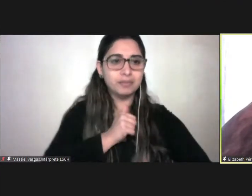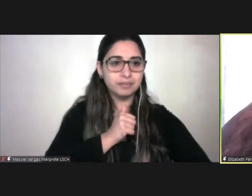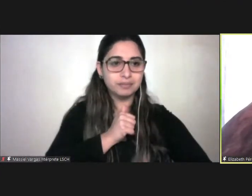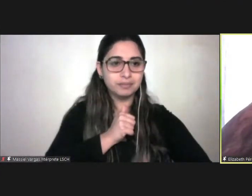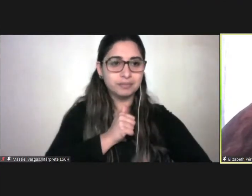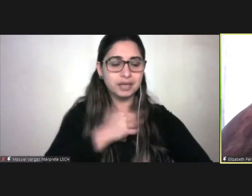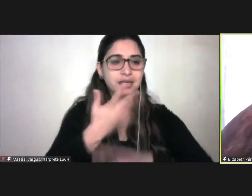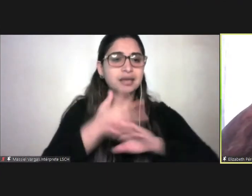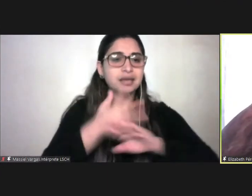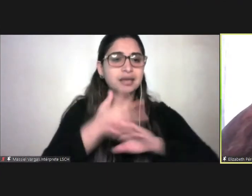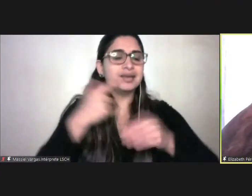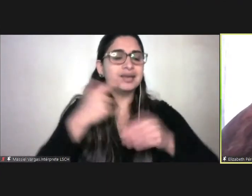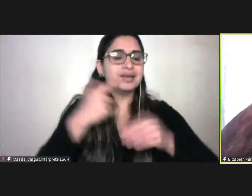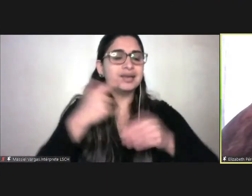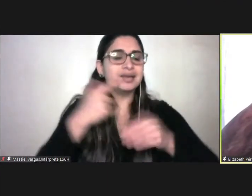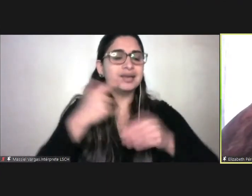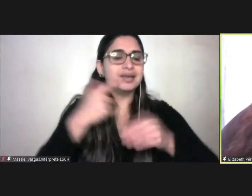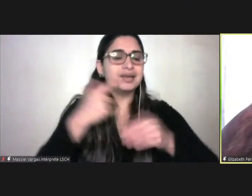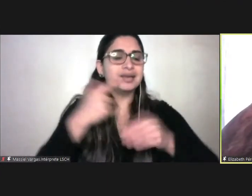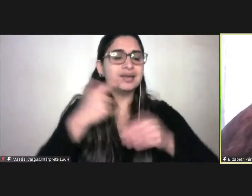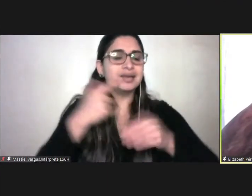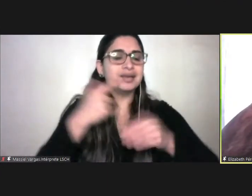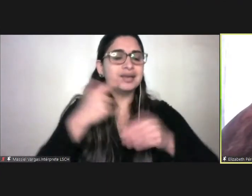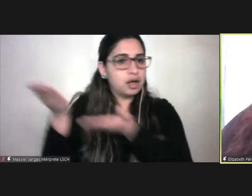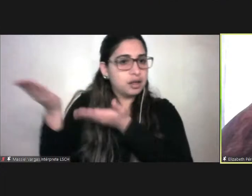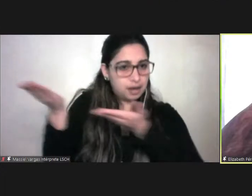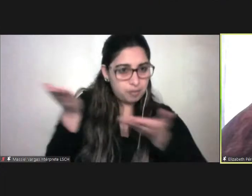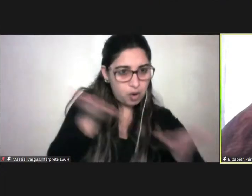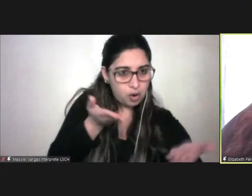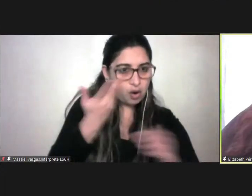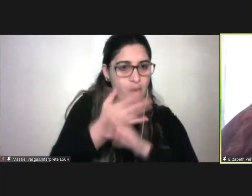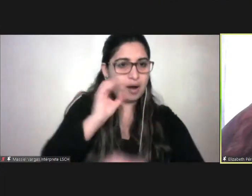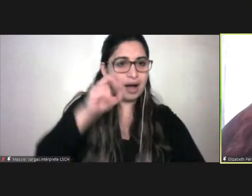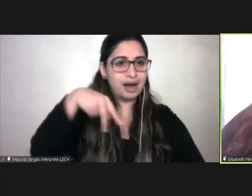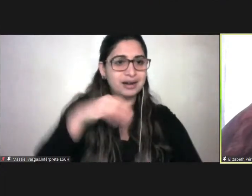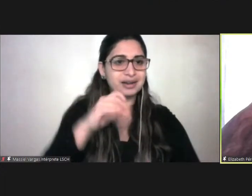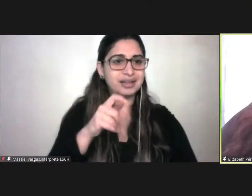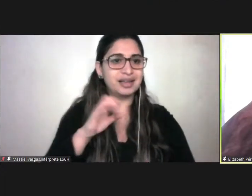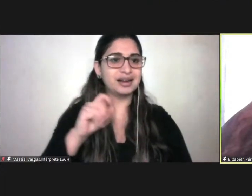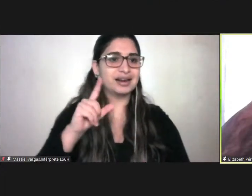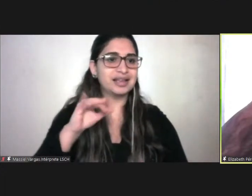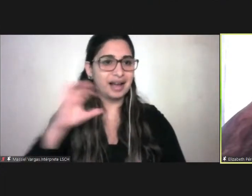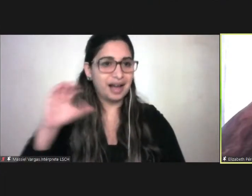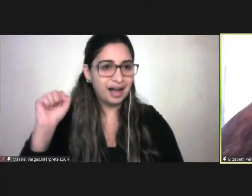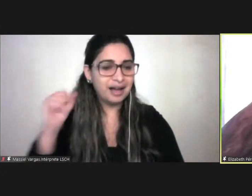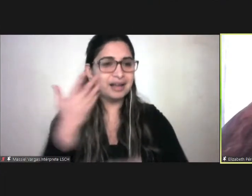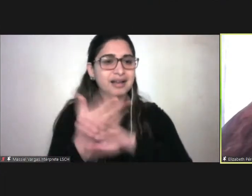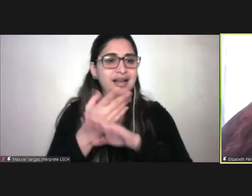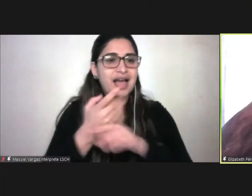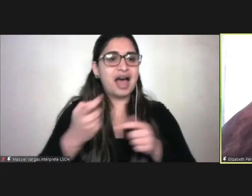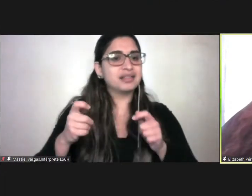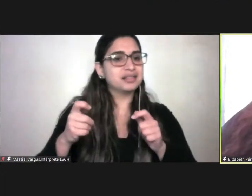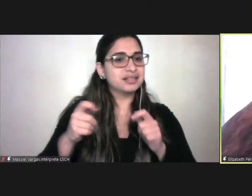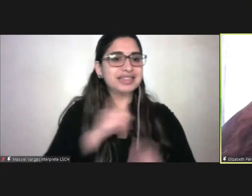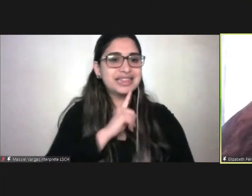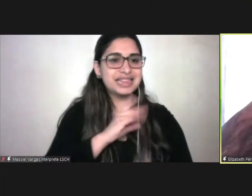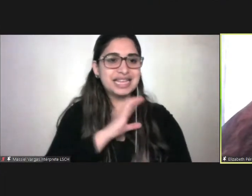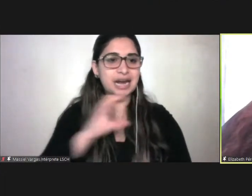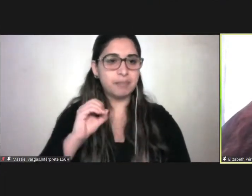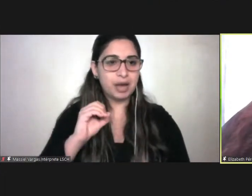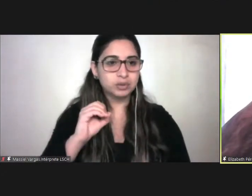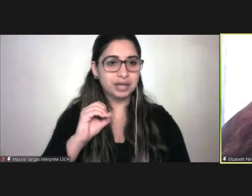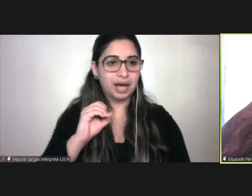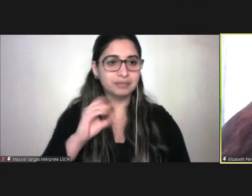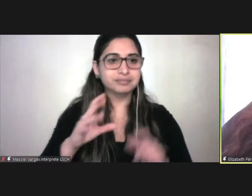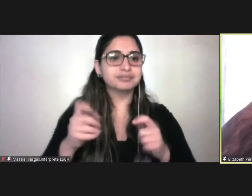En este contexto dejamos con ustedes a Angélica Bar Sandoval terapeuta ocupacional de la Universidad de Chile